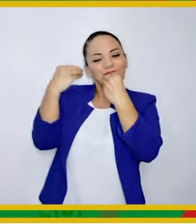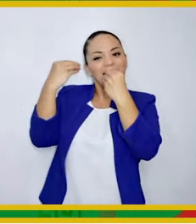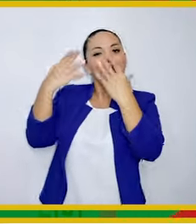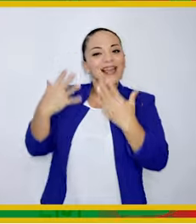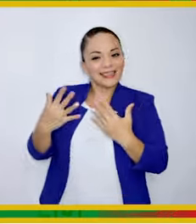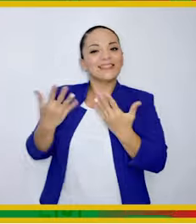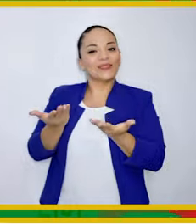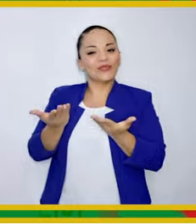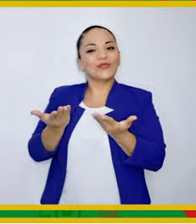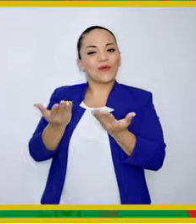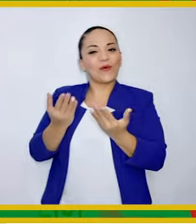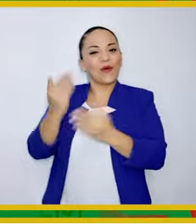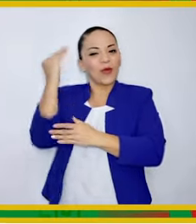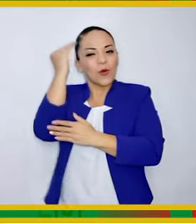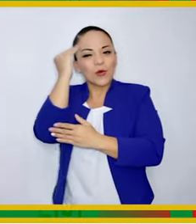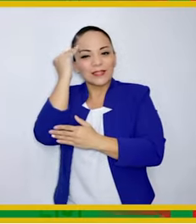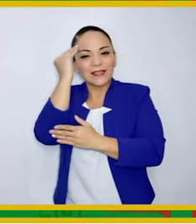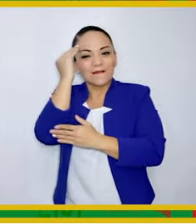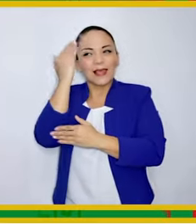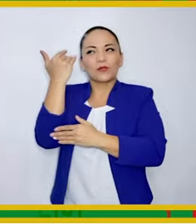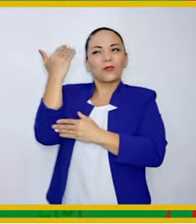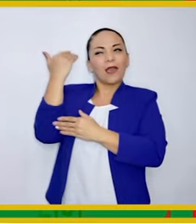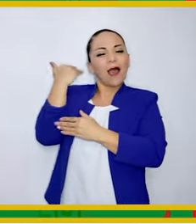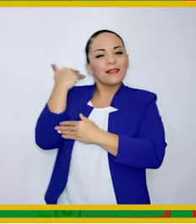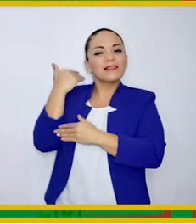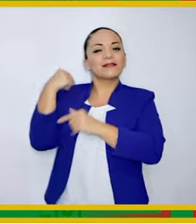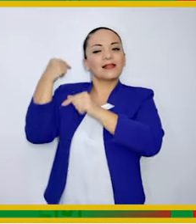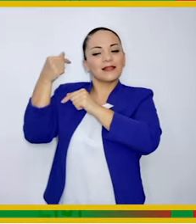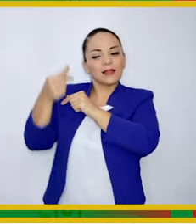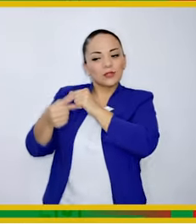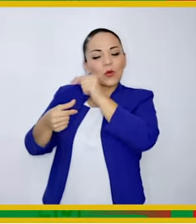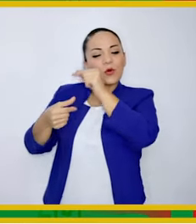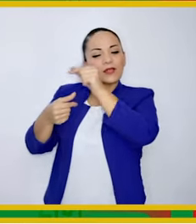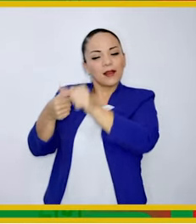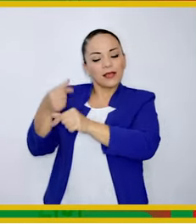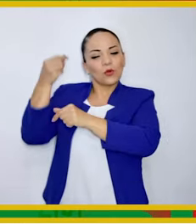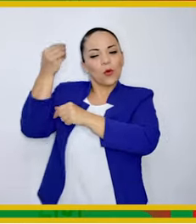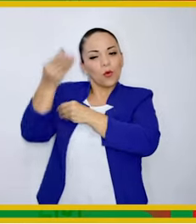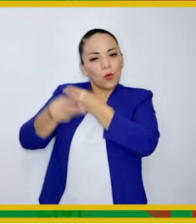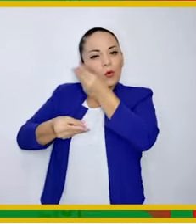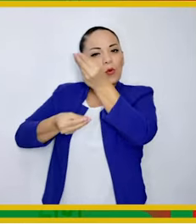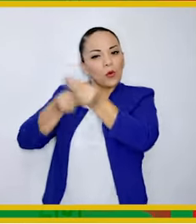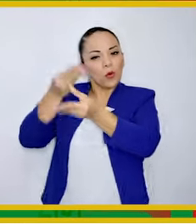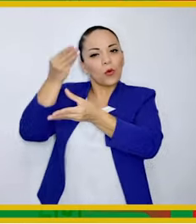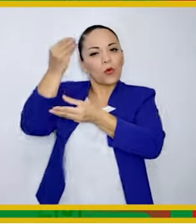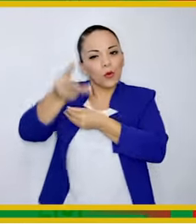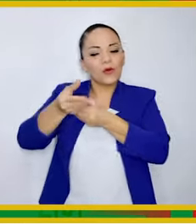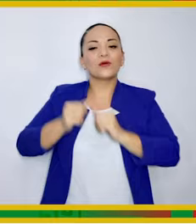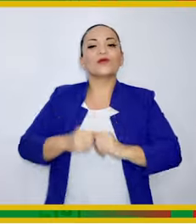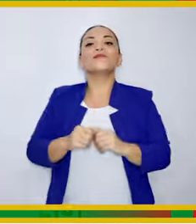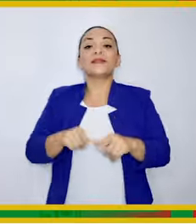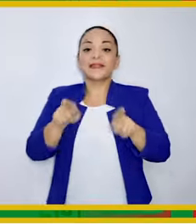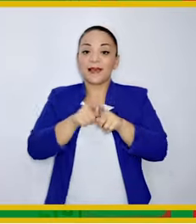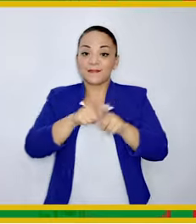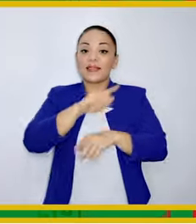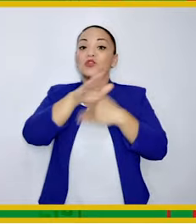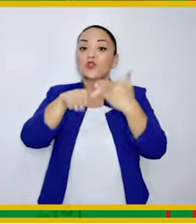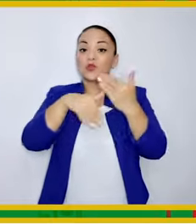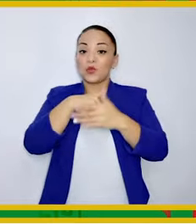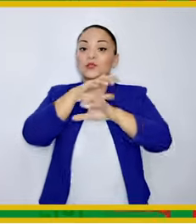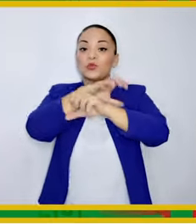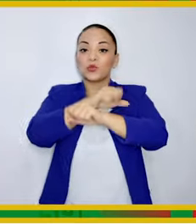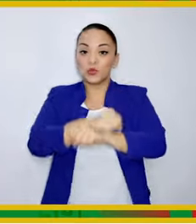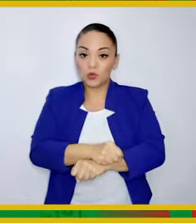instructivo El conocimiento pasado De generación en generación Como